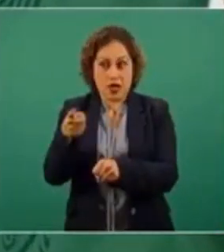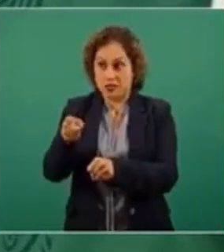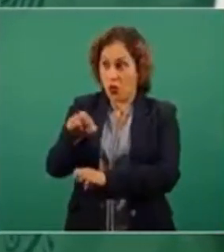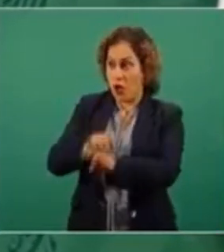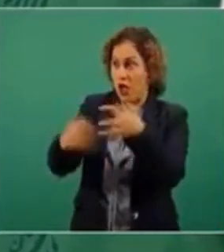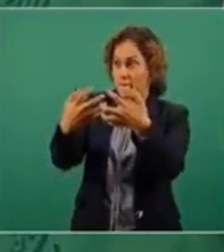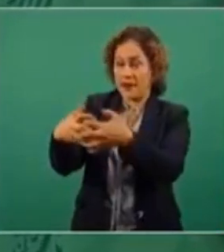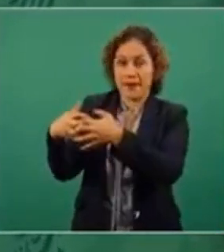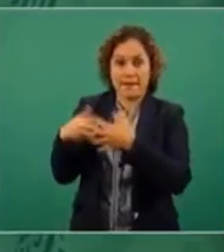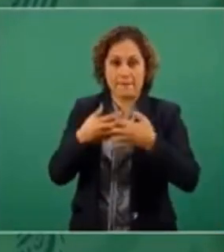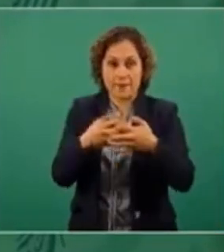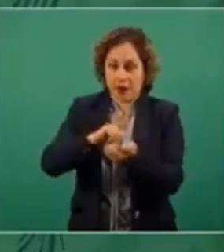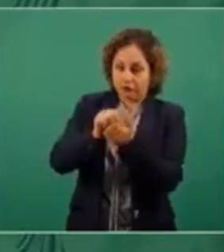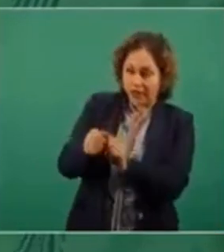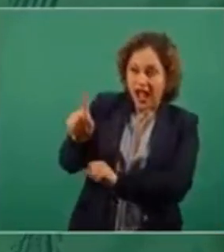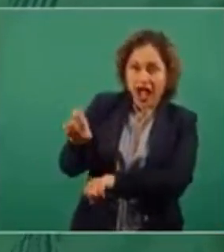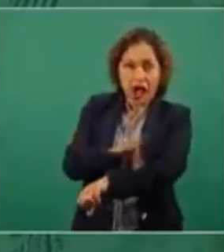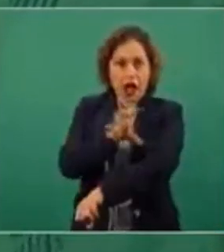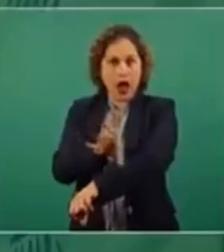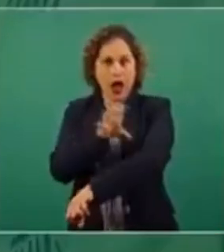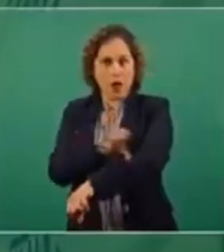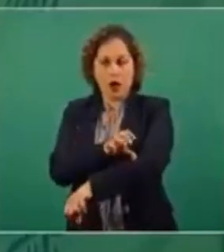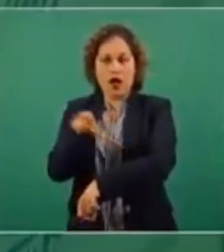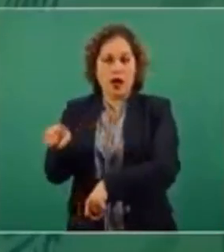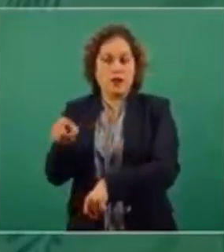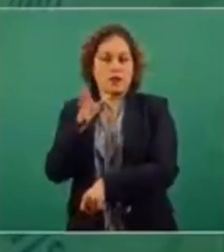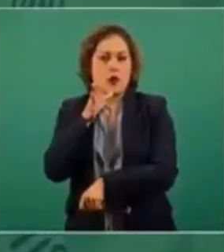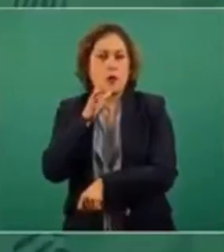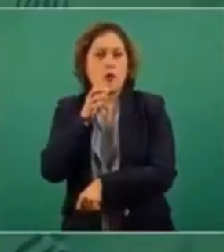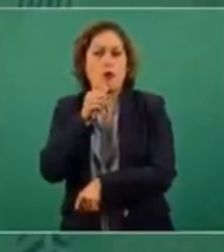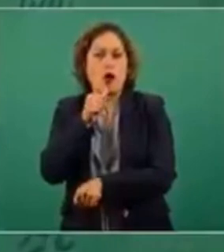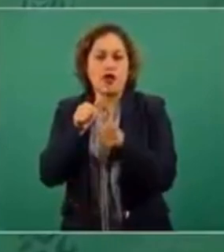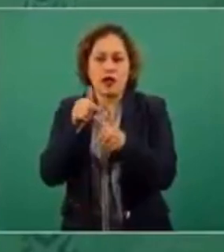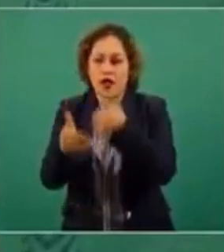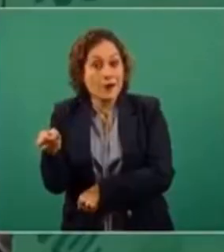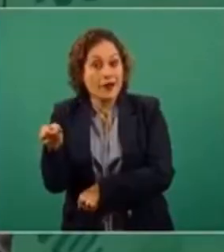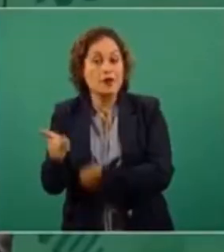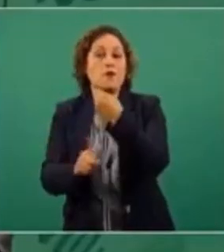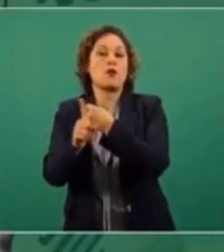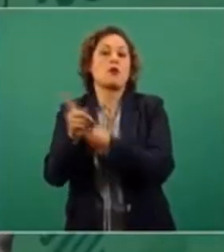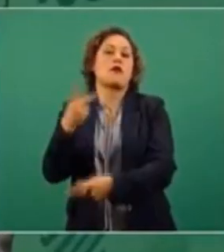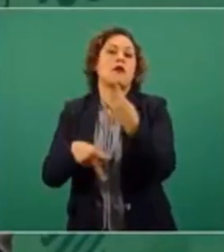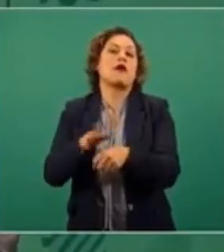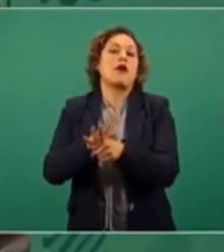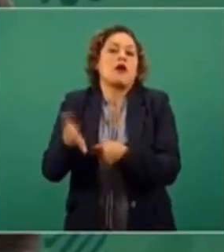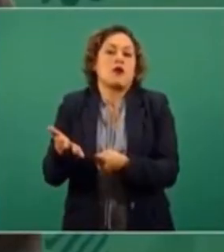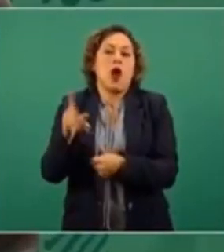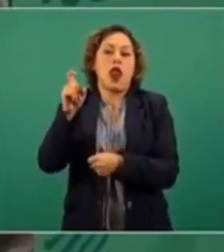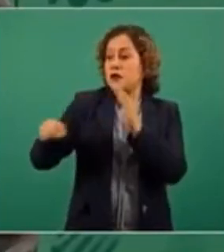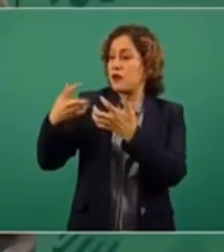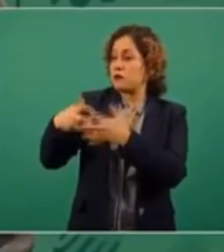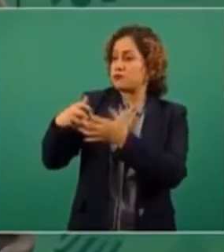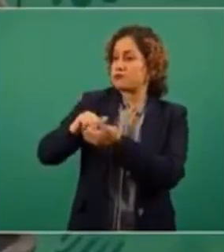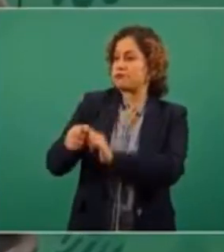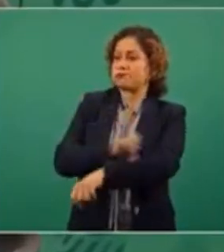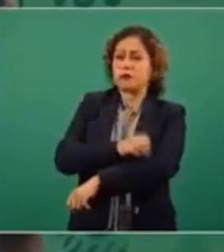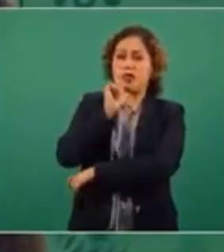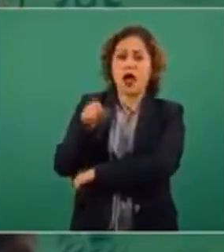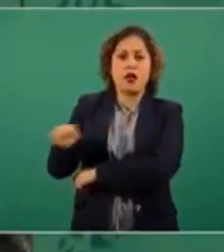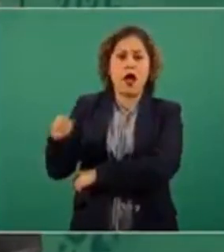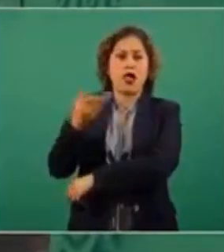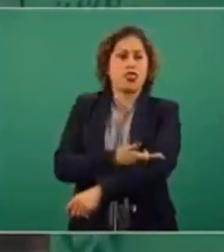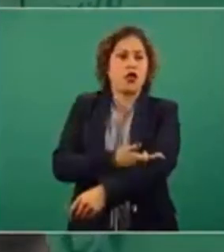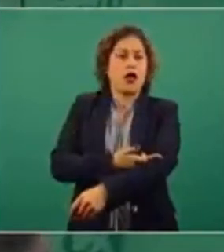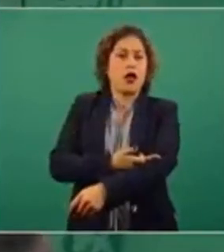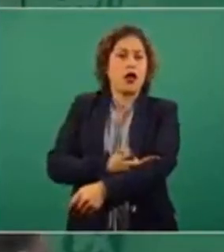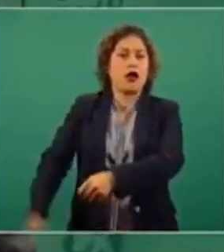producir todo el tiempo energía, por eso se llenan los vasos de las presas, porque no turbinen. Eso es que